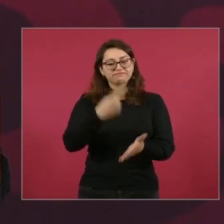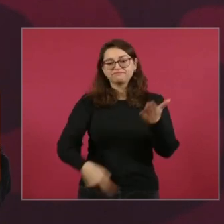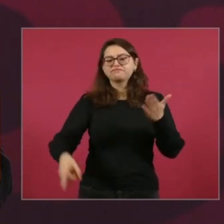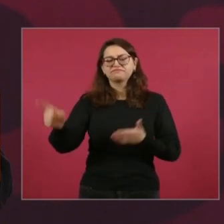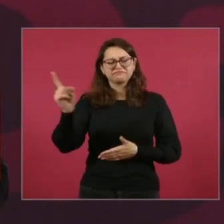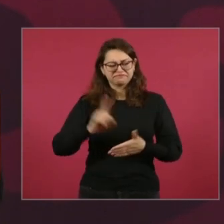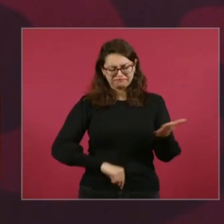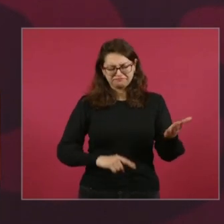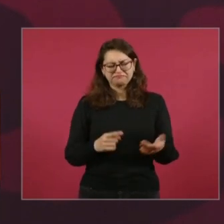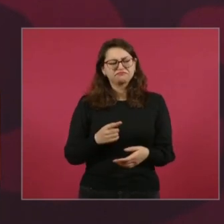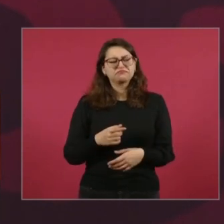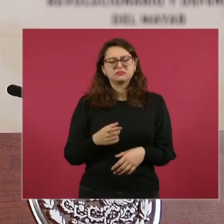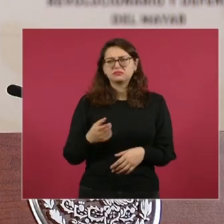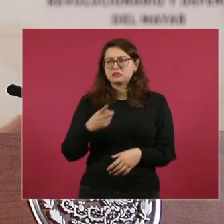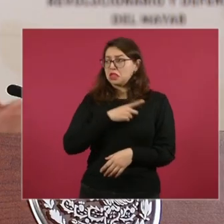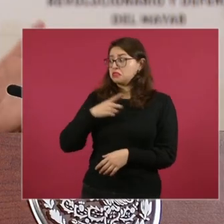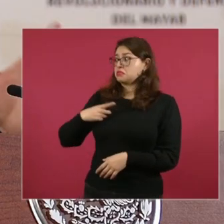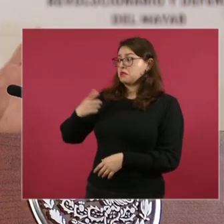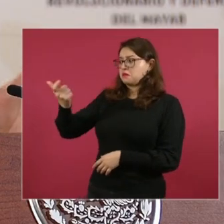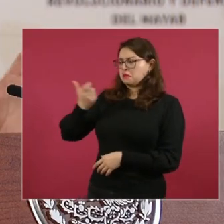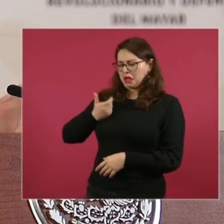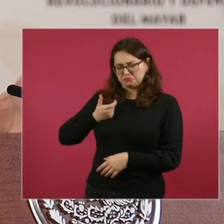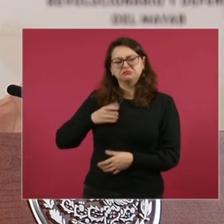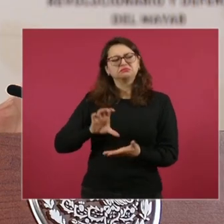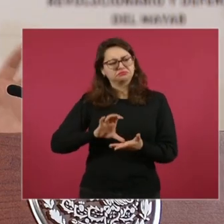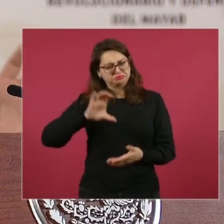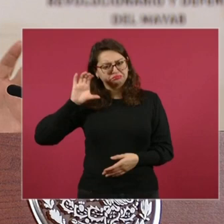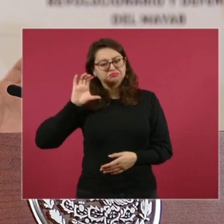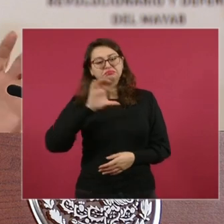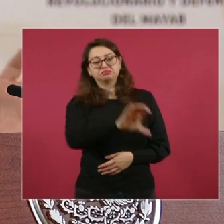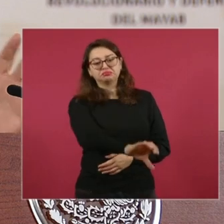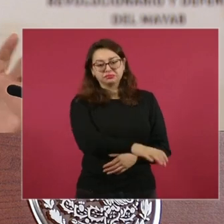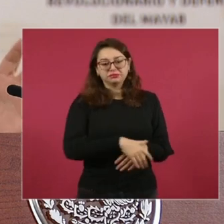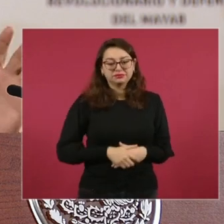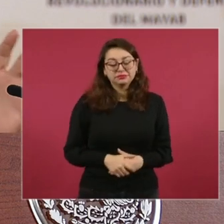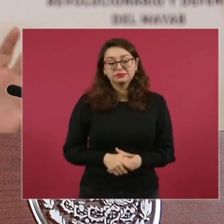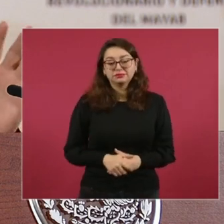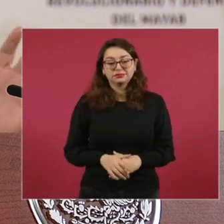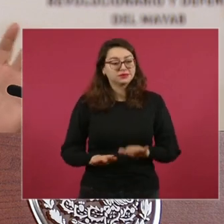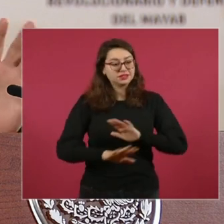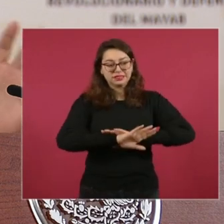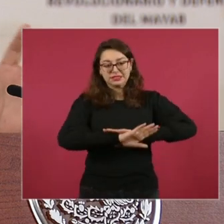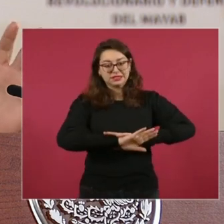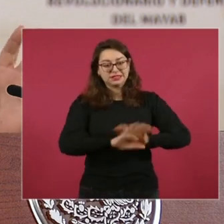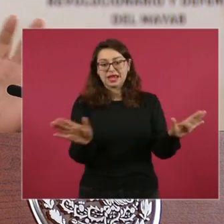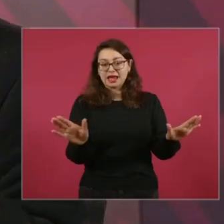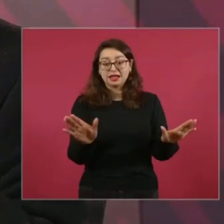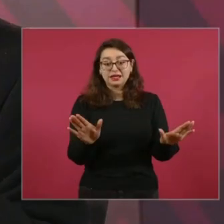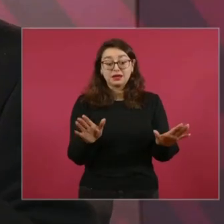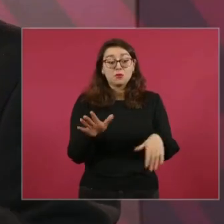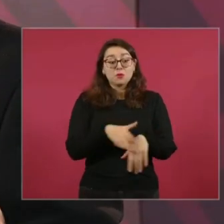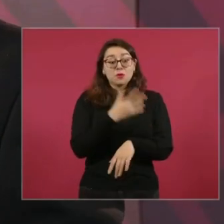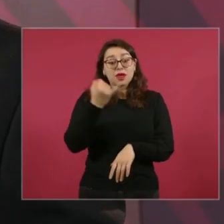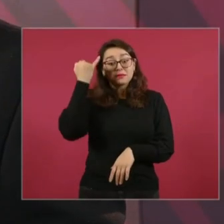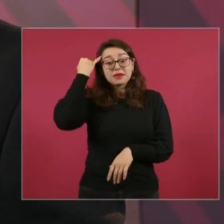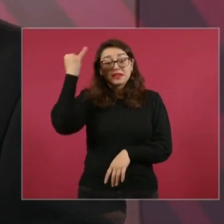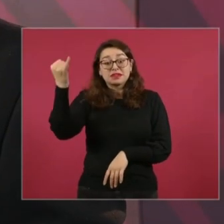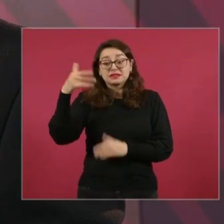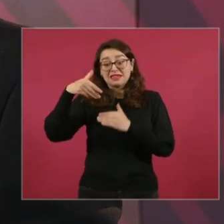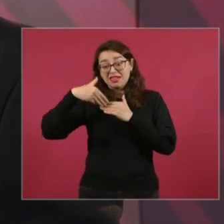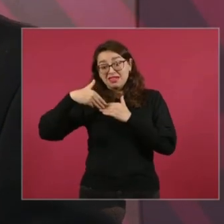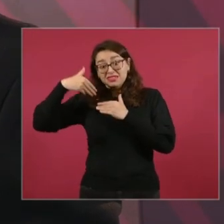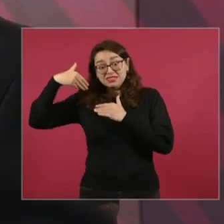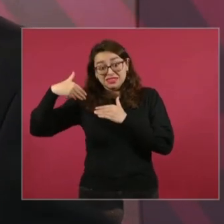muchísimo, imagínense qué, lo que nos iba a costar nada más de mantenimiento ese nuevo aeropuerto,